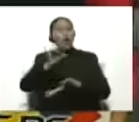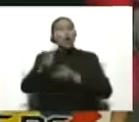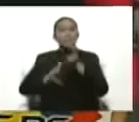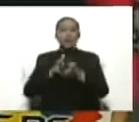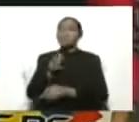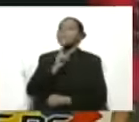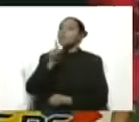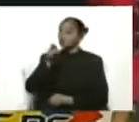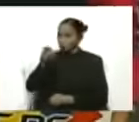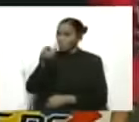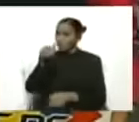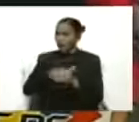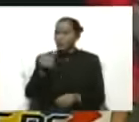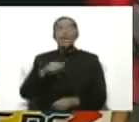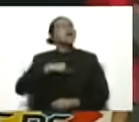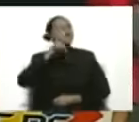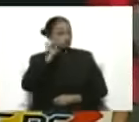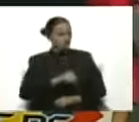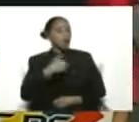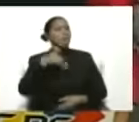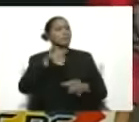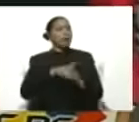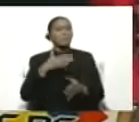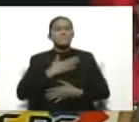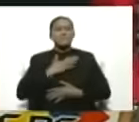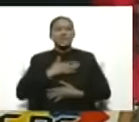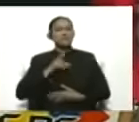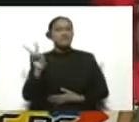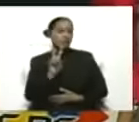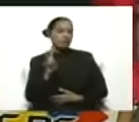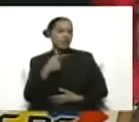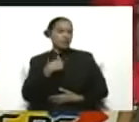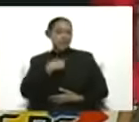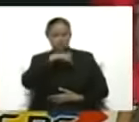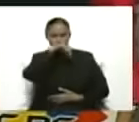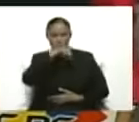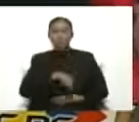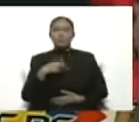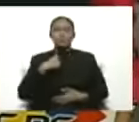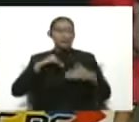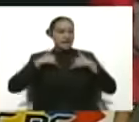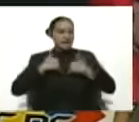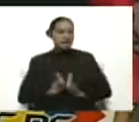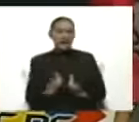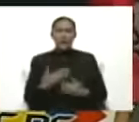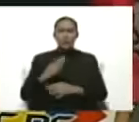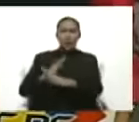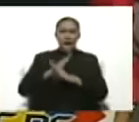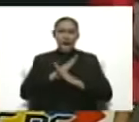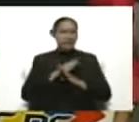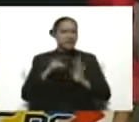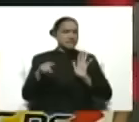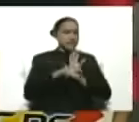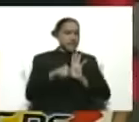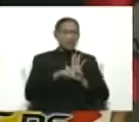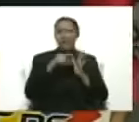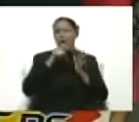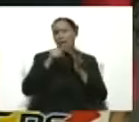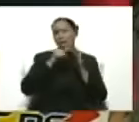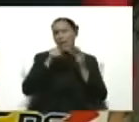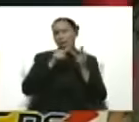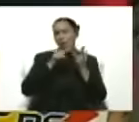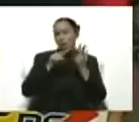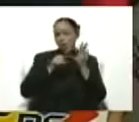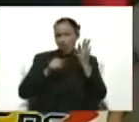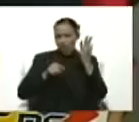votar, porque este es mi país, porque yo quiero a mi país, porque estoy cansado de sanciones, porque, bueno, vamos a ver, y toda esa serie.